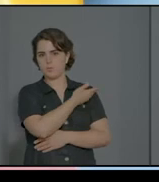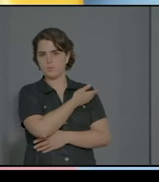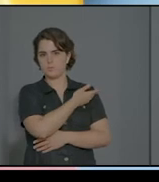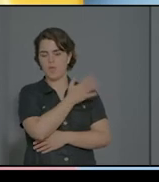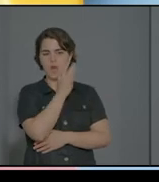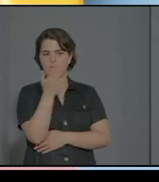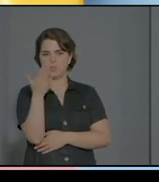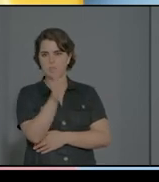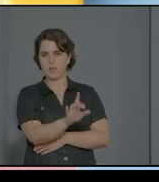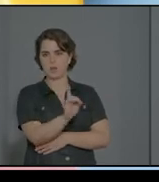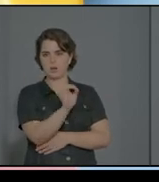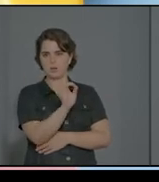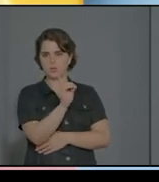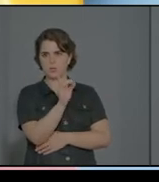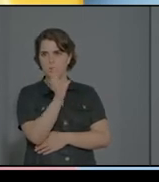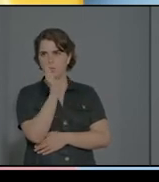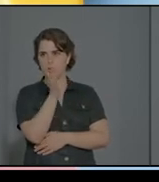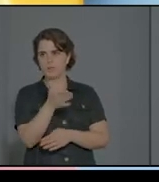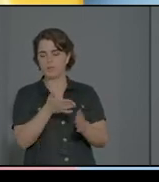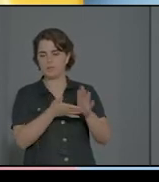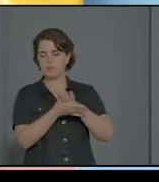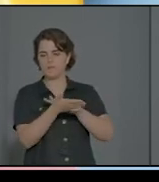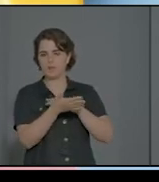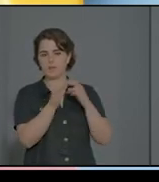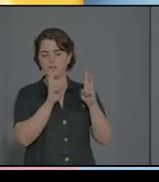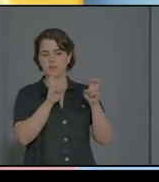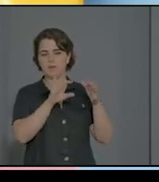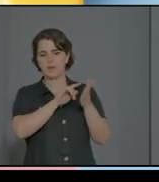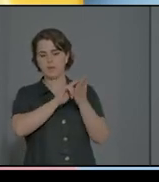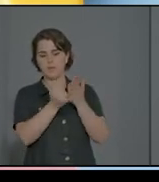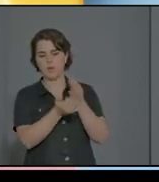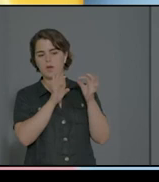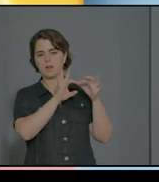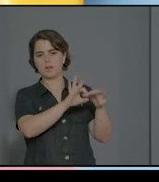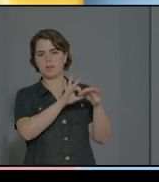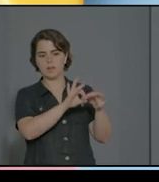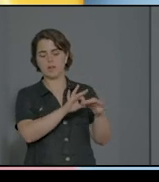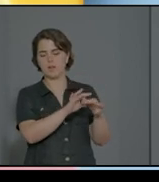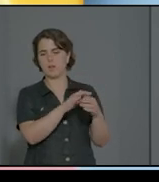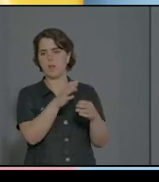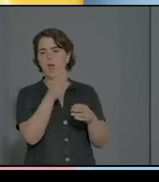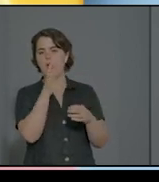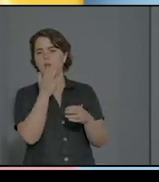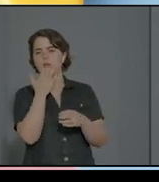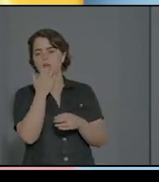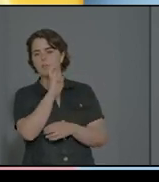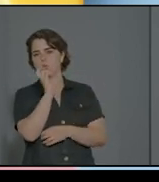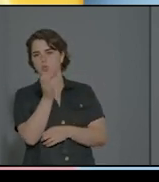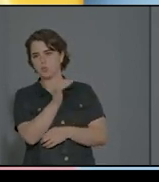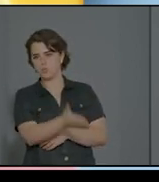tiene que ver con el lenguaje. Os pongo algún que otro ejemplo. Por ejemplo, en las sesiones